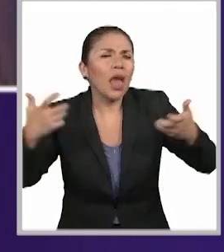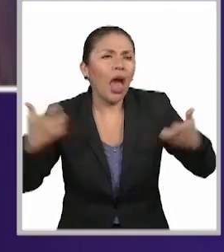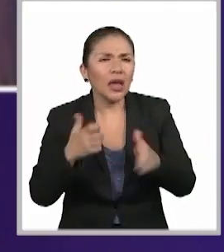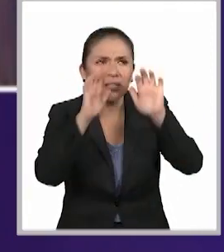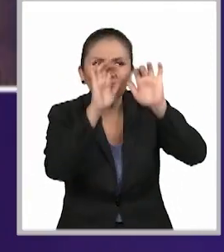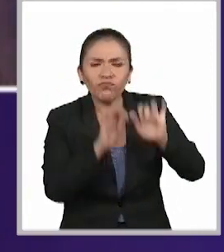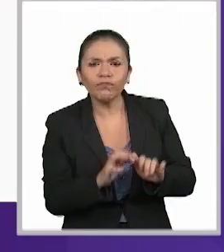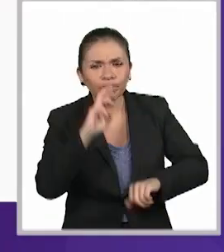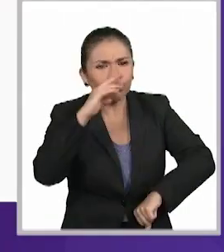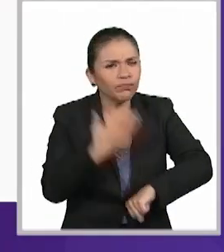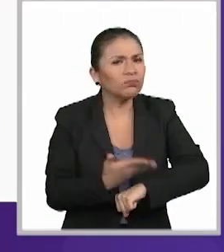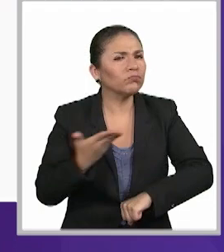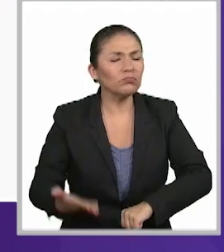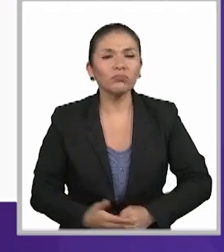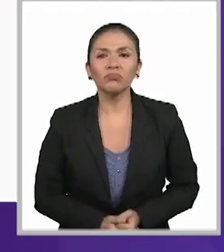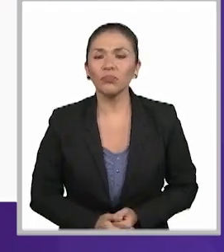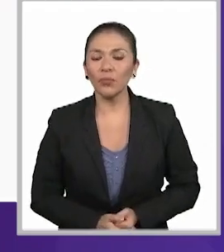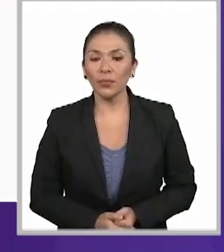quien la elabora?